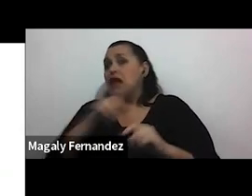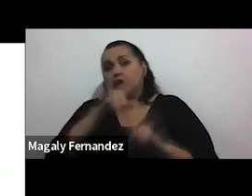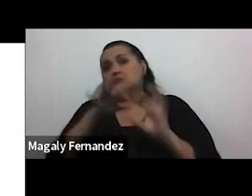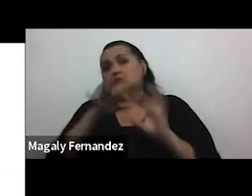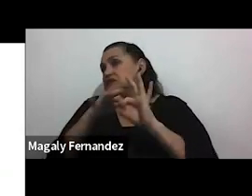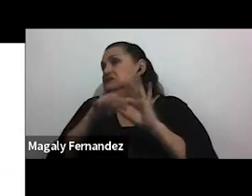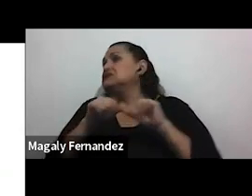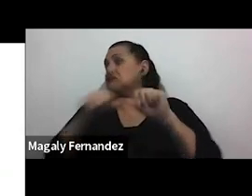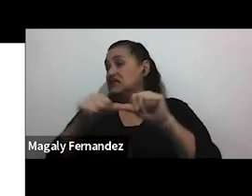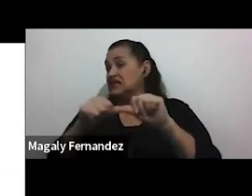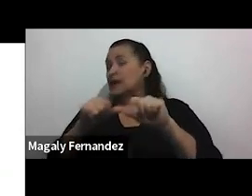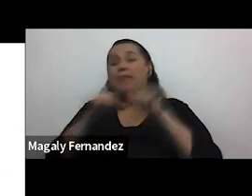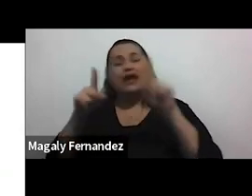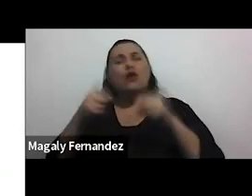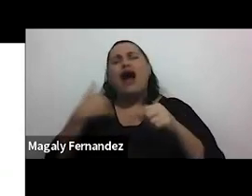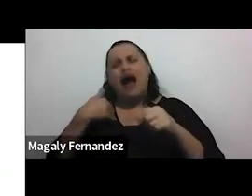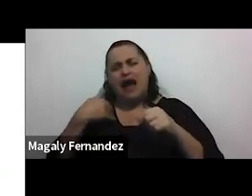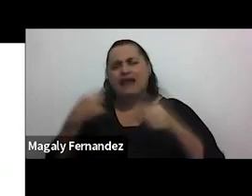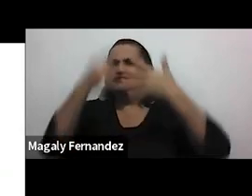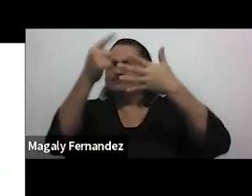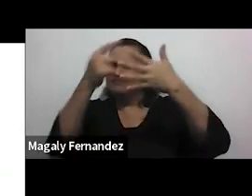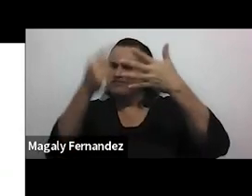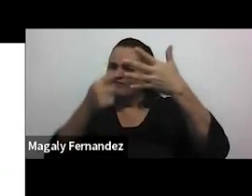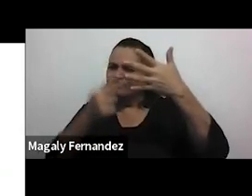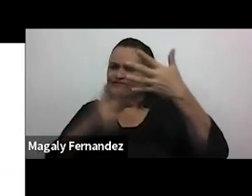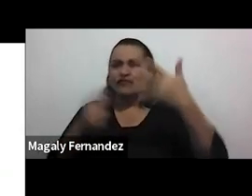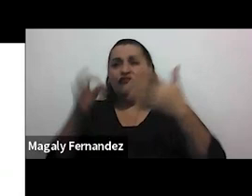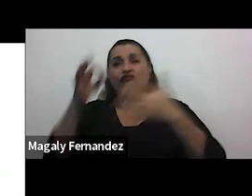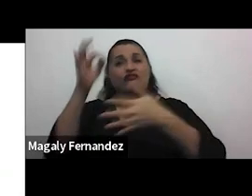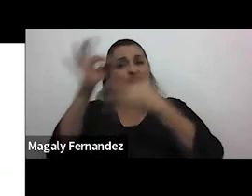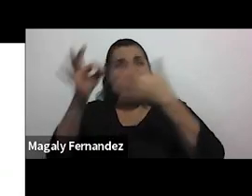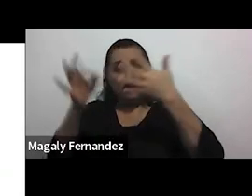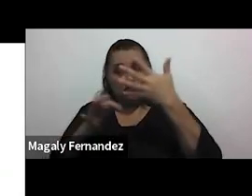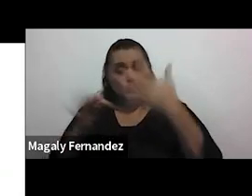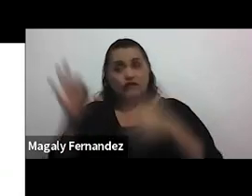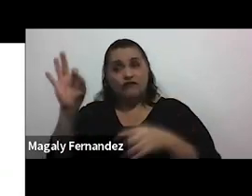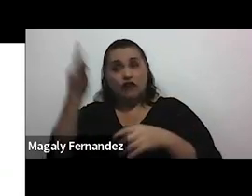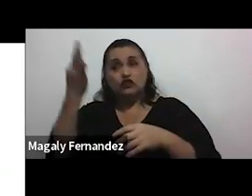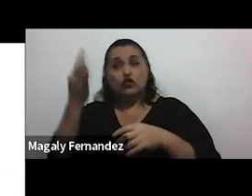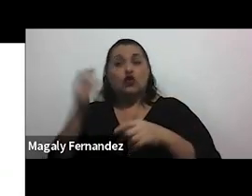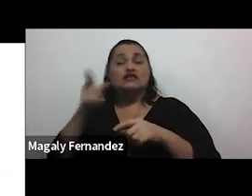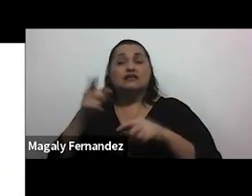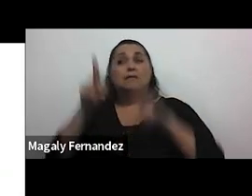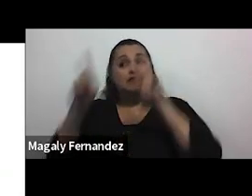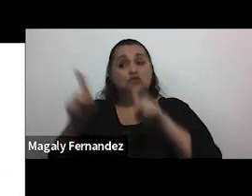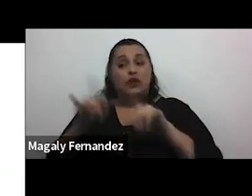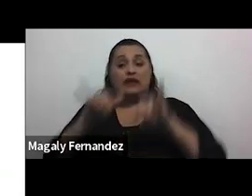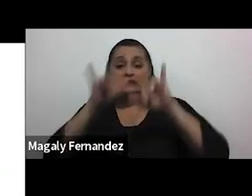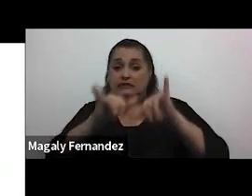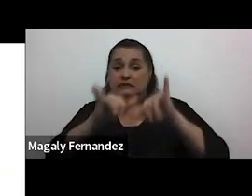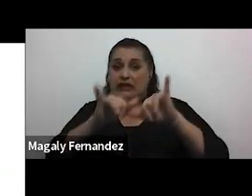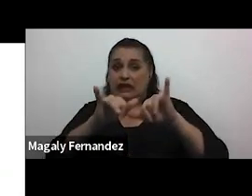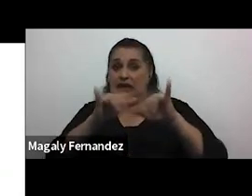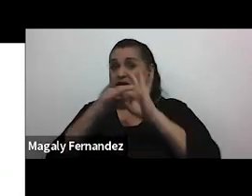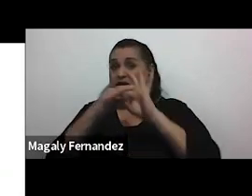hay una gran cantidad de factores que hacen que una persona se mantenga en una relación que no es saludable